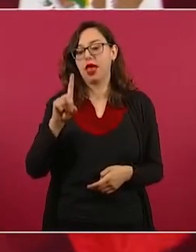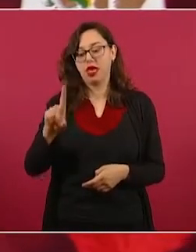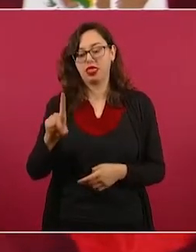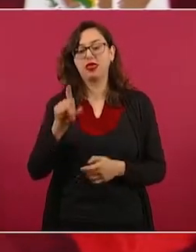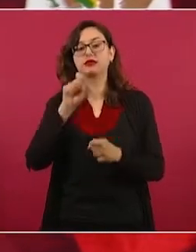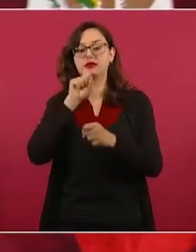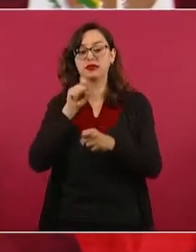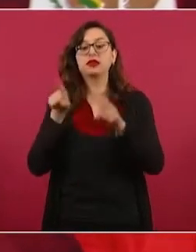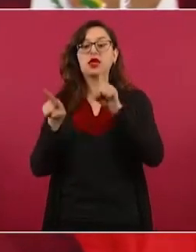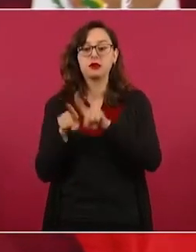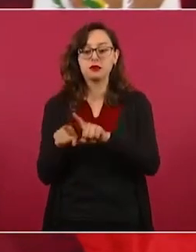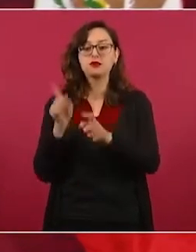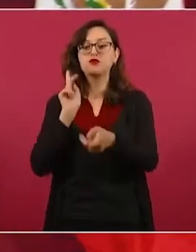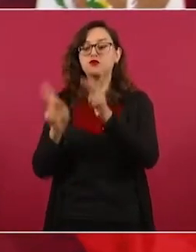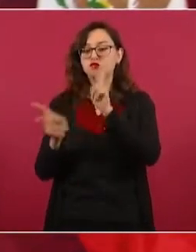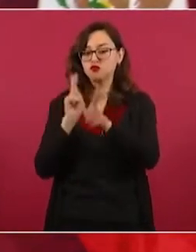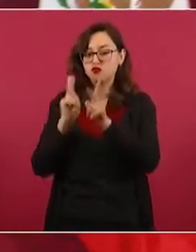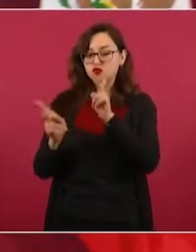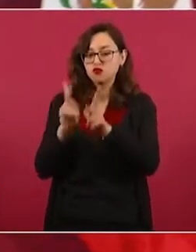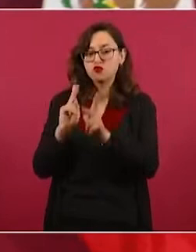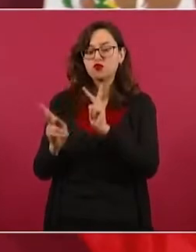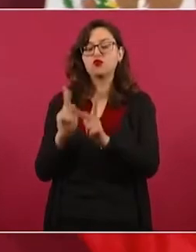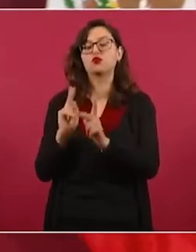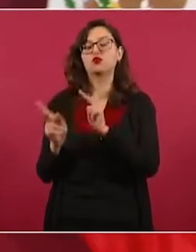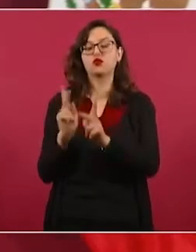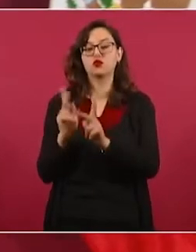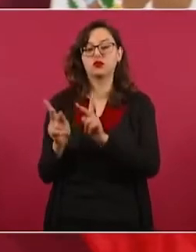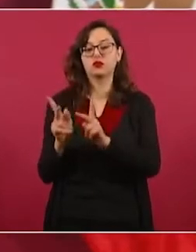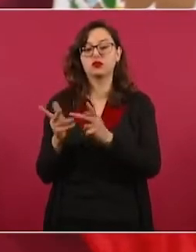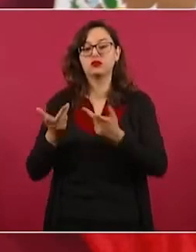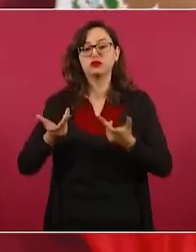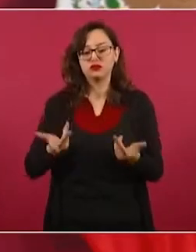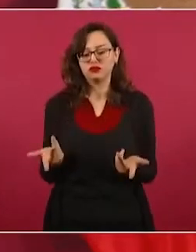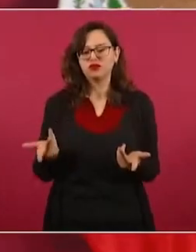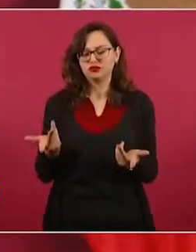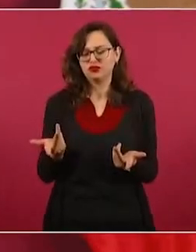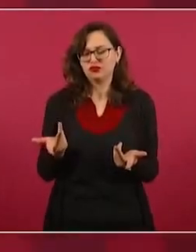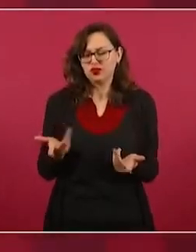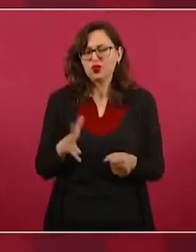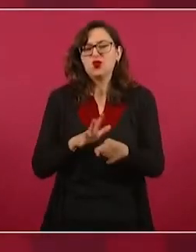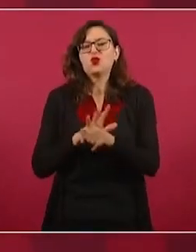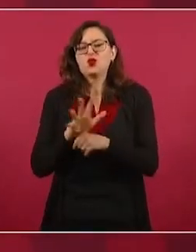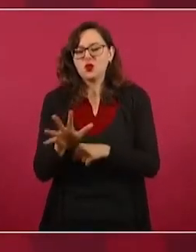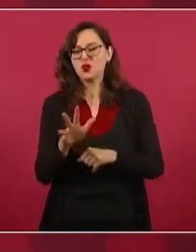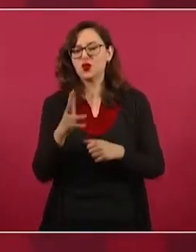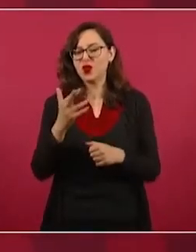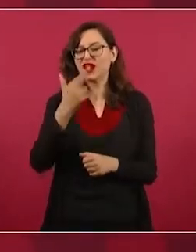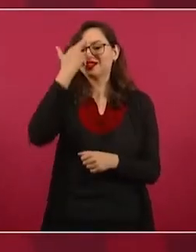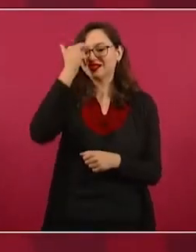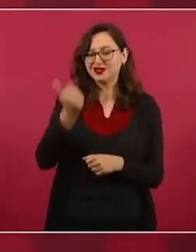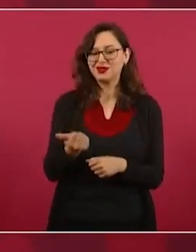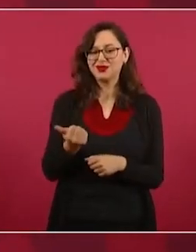Y empezaron a hablar sobre por qué se sostenía